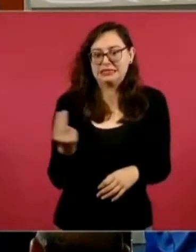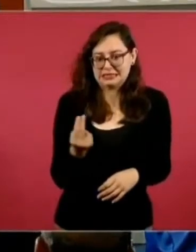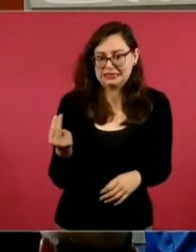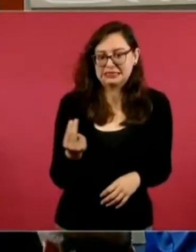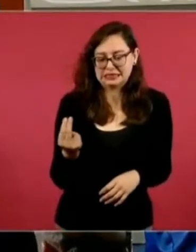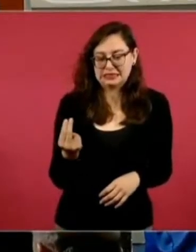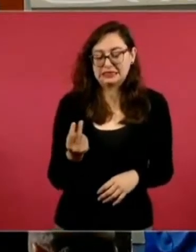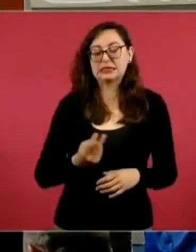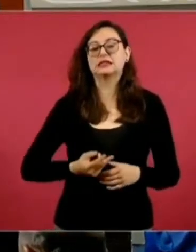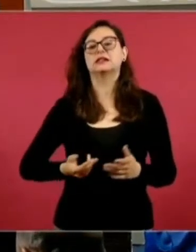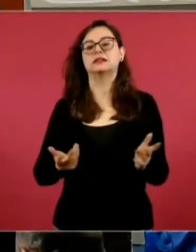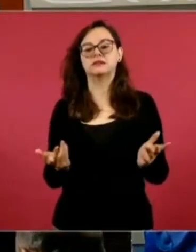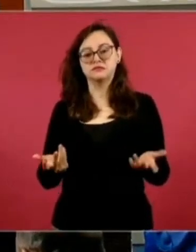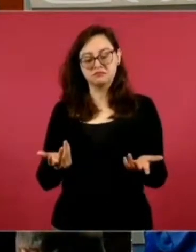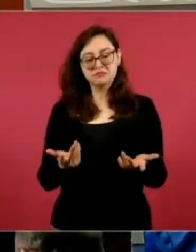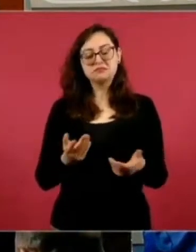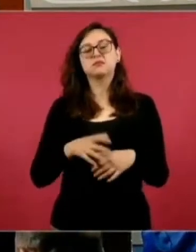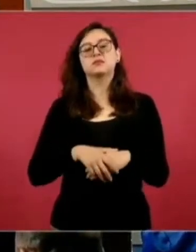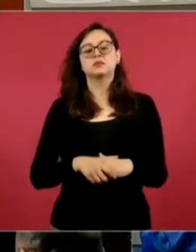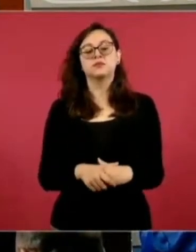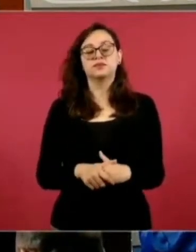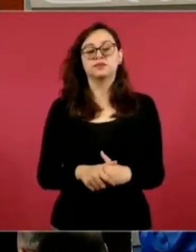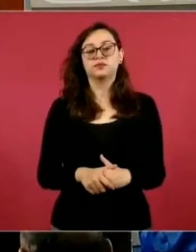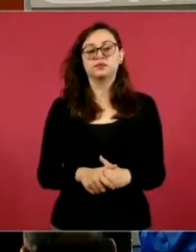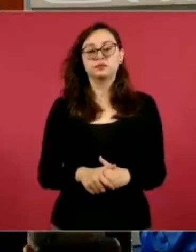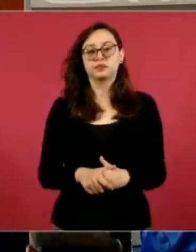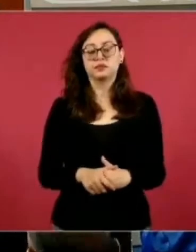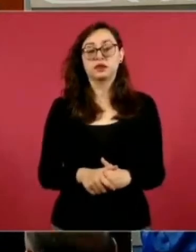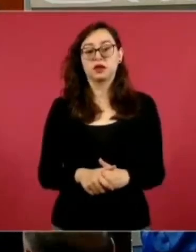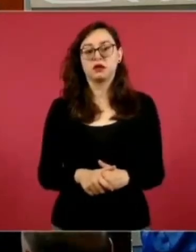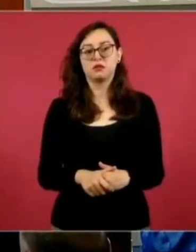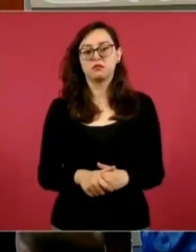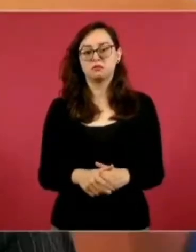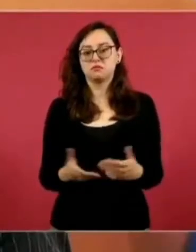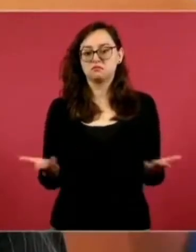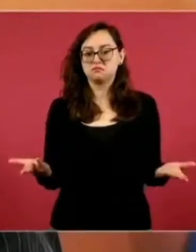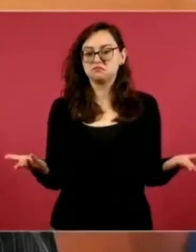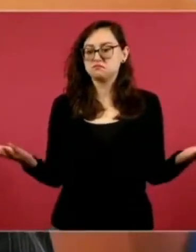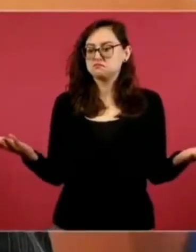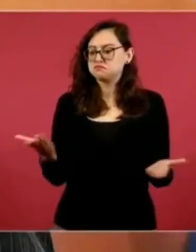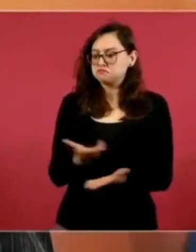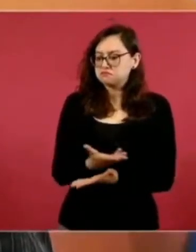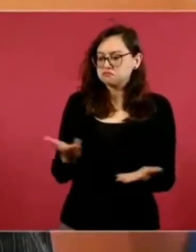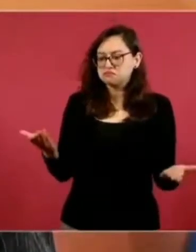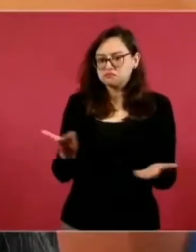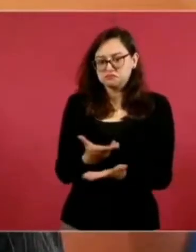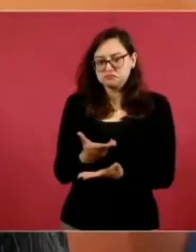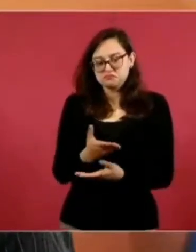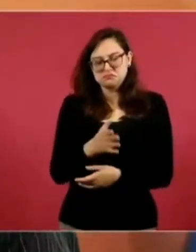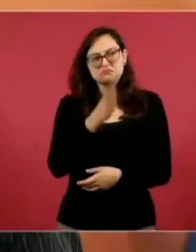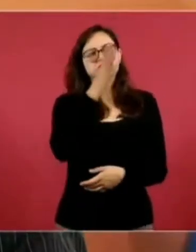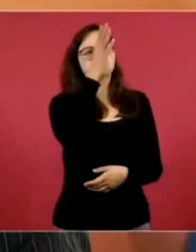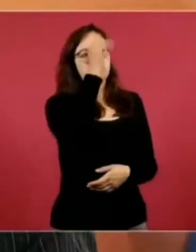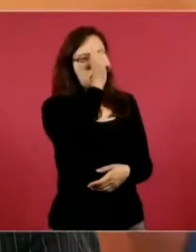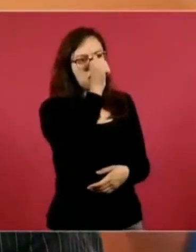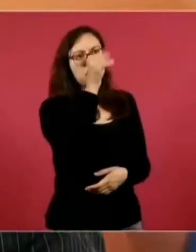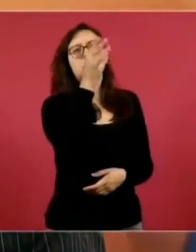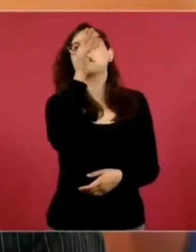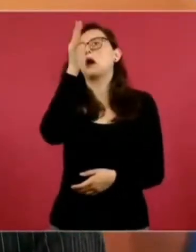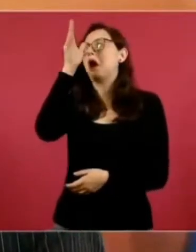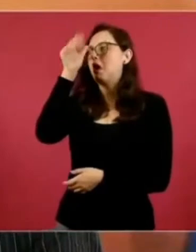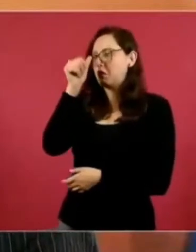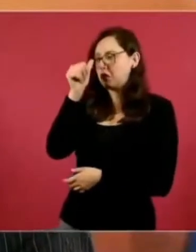hubo lugar a un acuerdo entre la empresa y el Sindicato Nacional Minero,